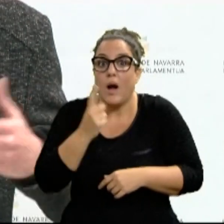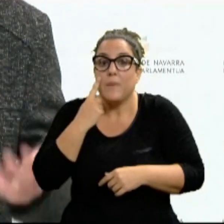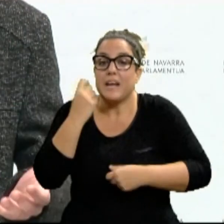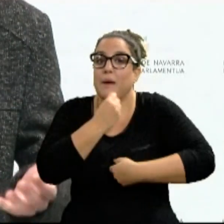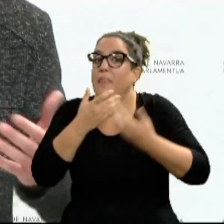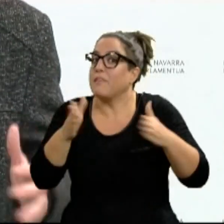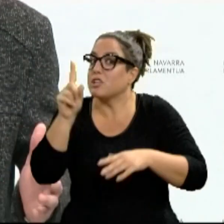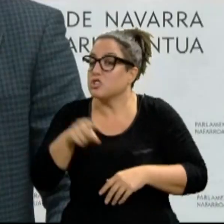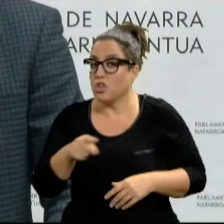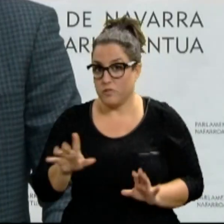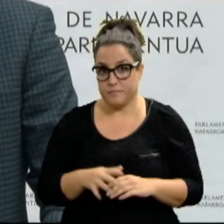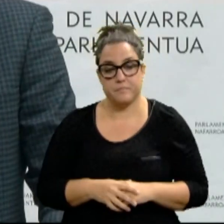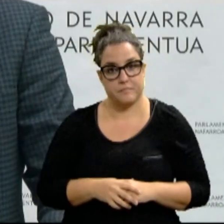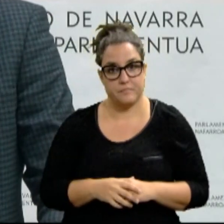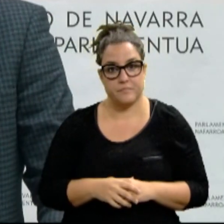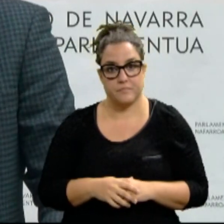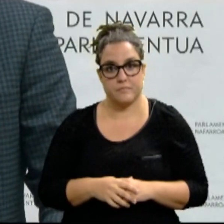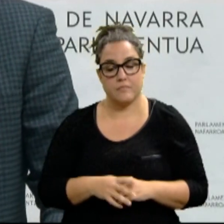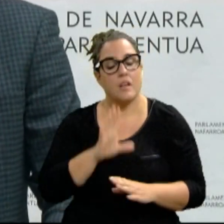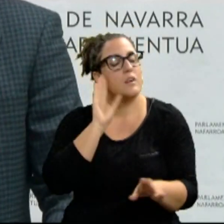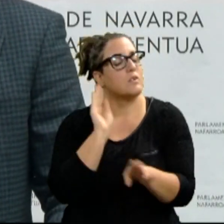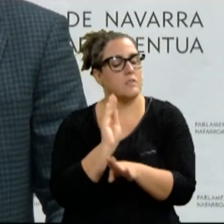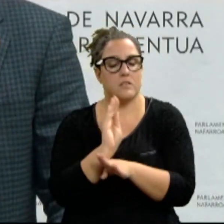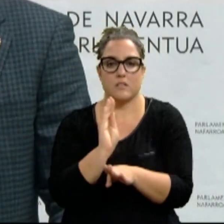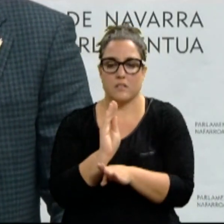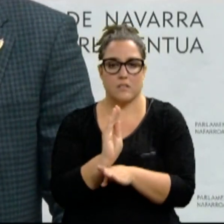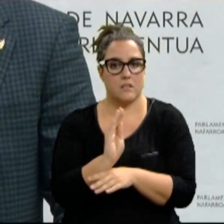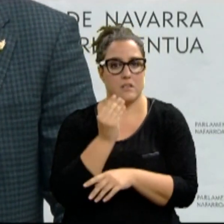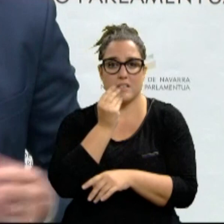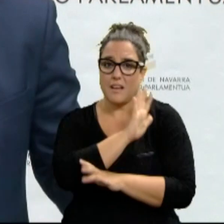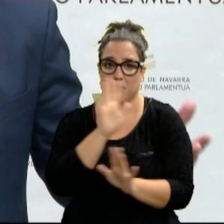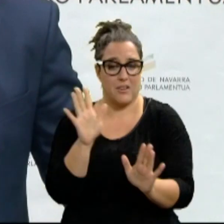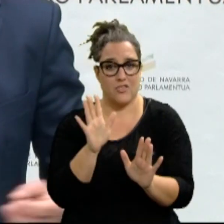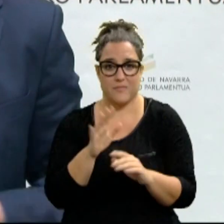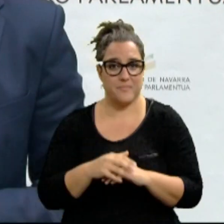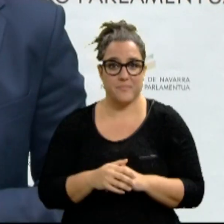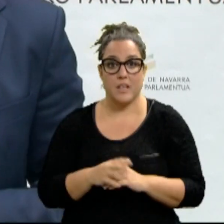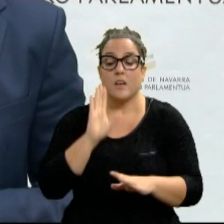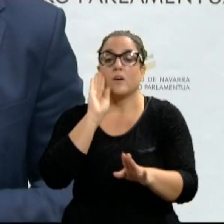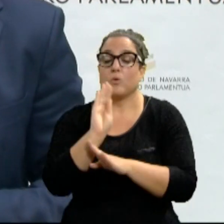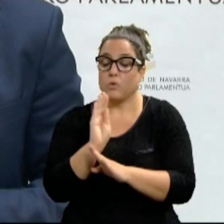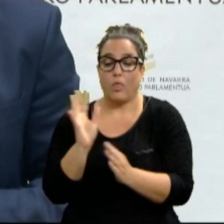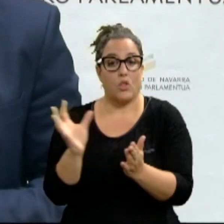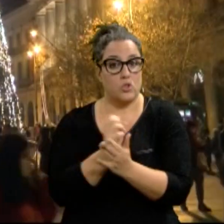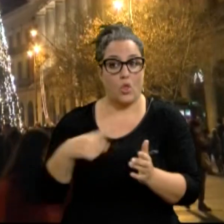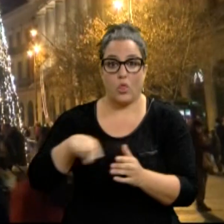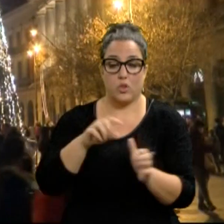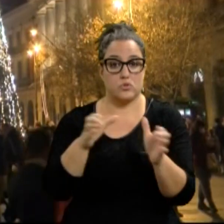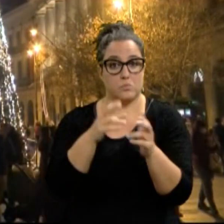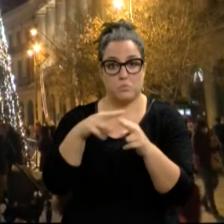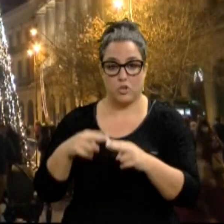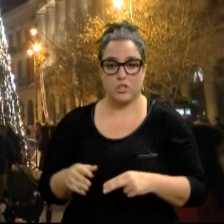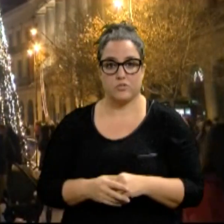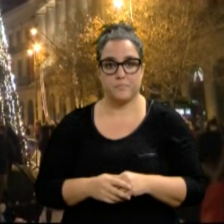de Navidades o no. La prudencia es la mejor de las recetas. Prudencia al conjunto de la sociedad navarra. La